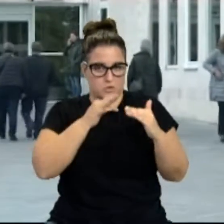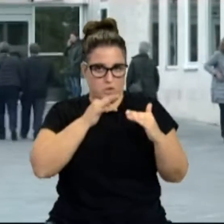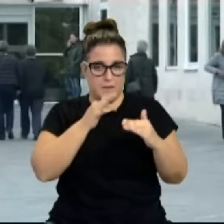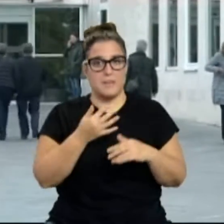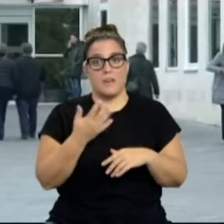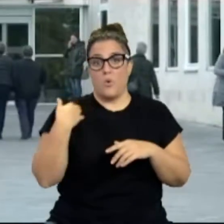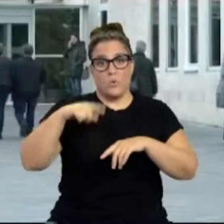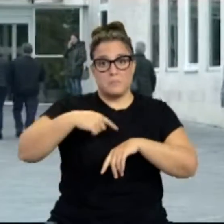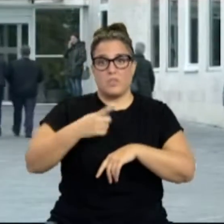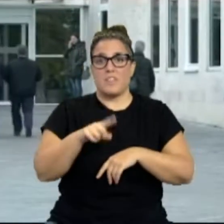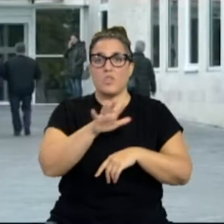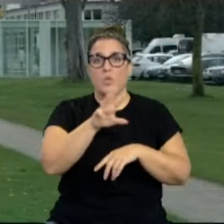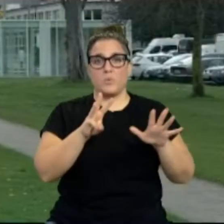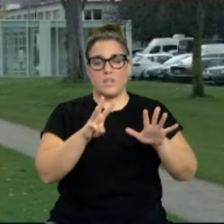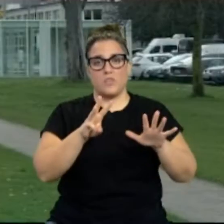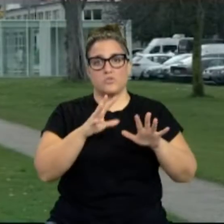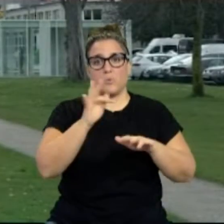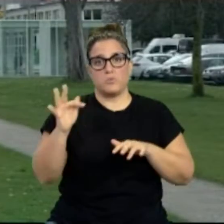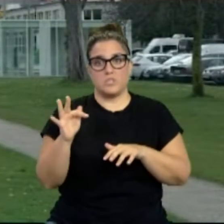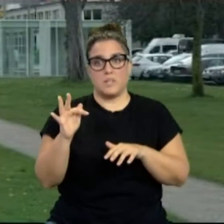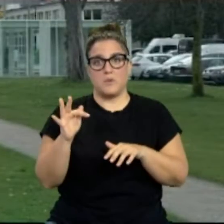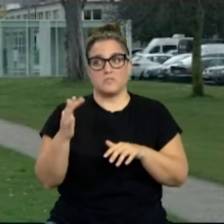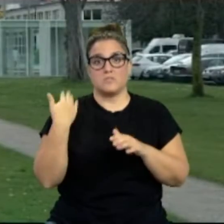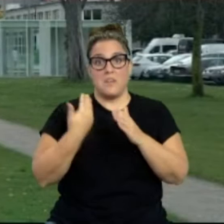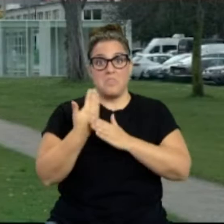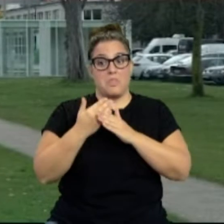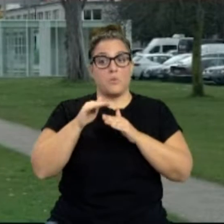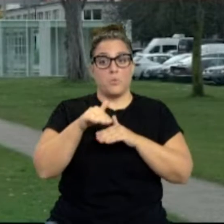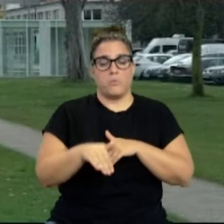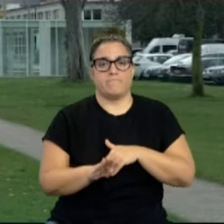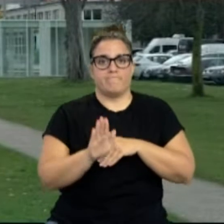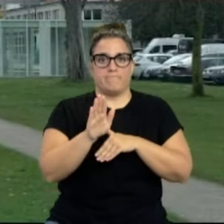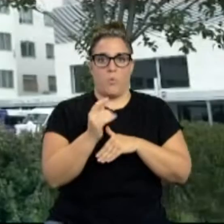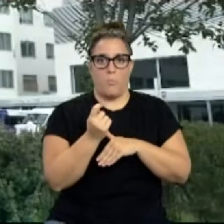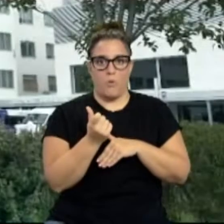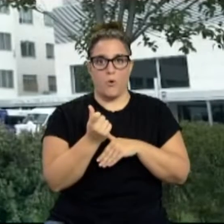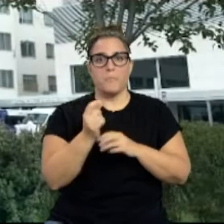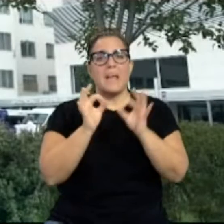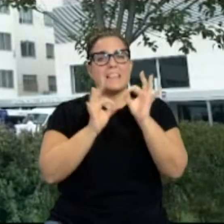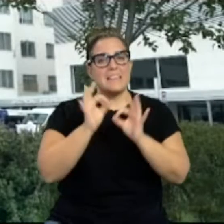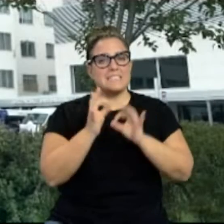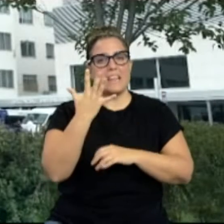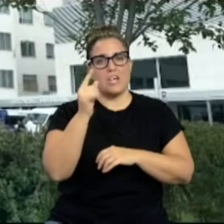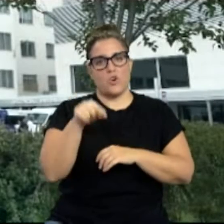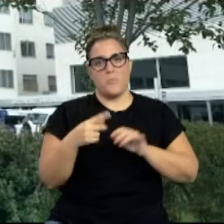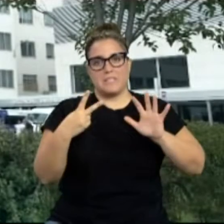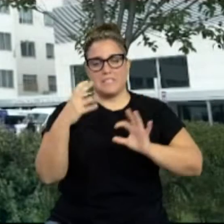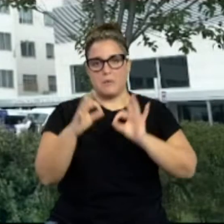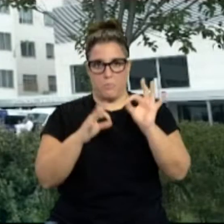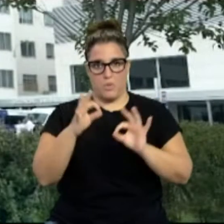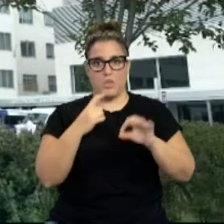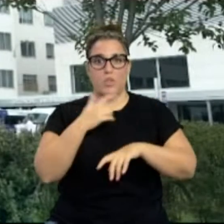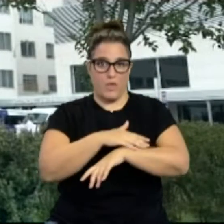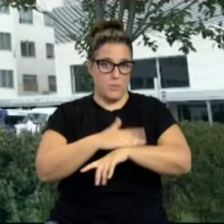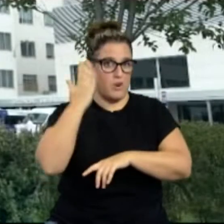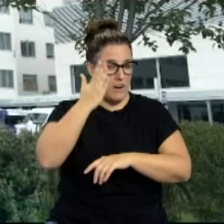positivos tras varios días de descenso. La tasa de positividad se mantiene similar a la de ayer con el 5,7% según los datos ofrecidos por el